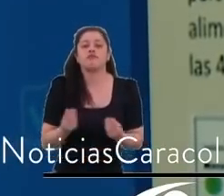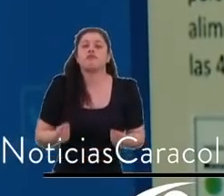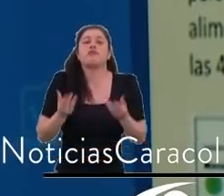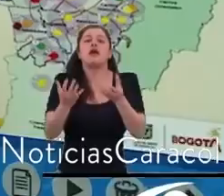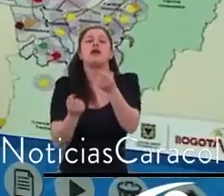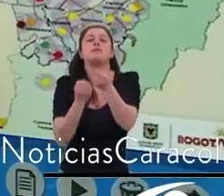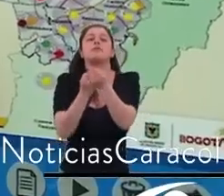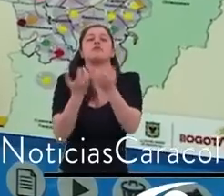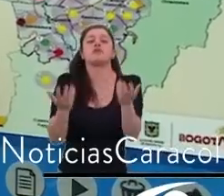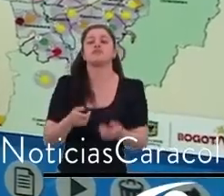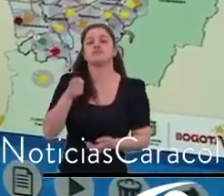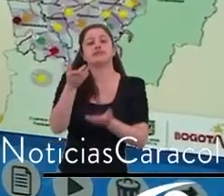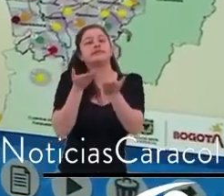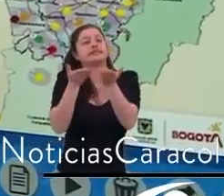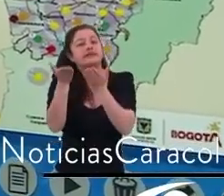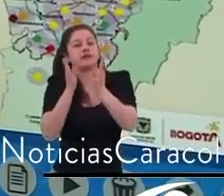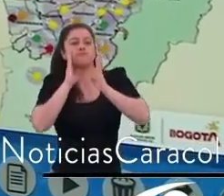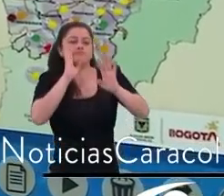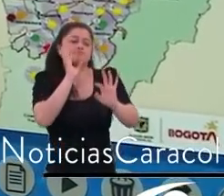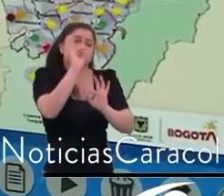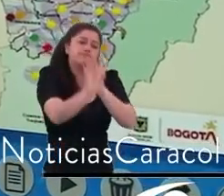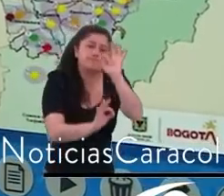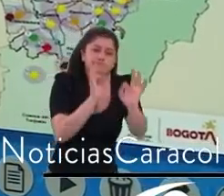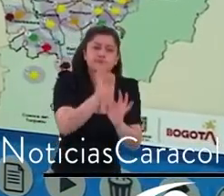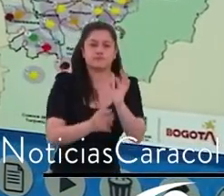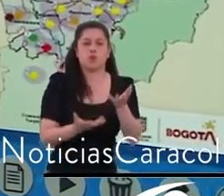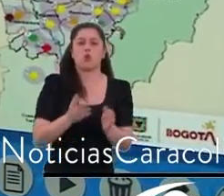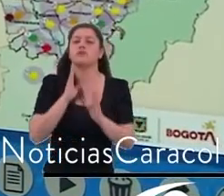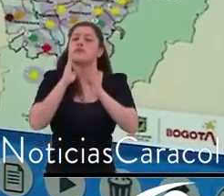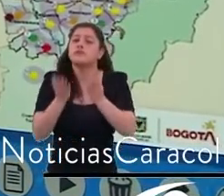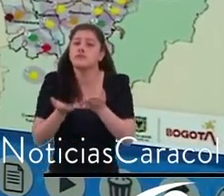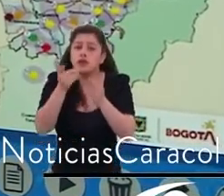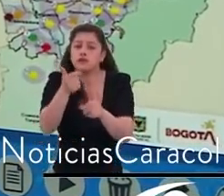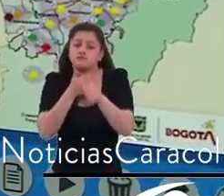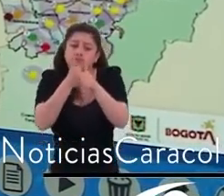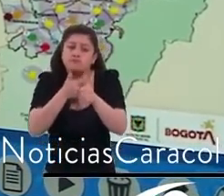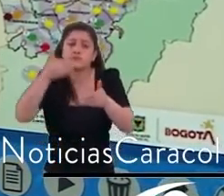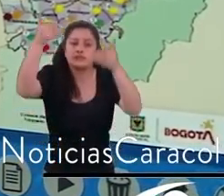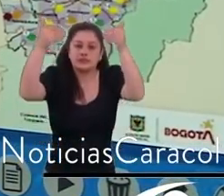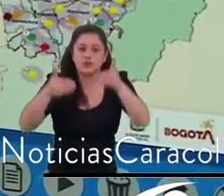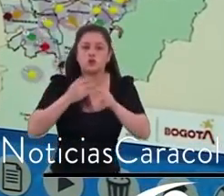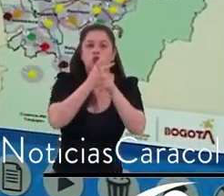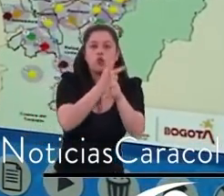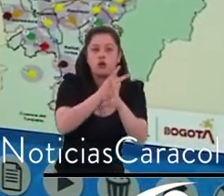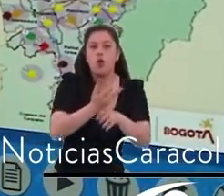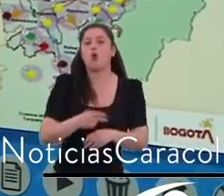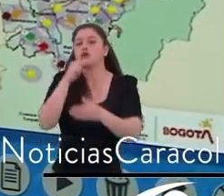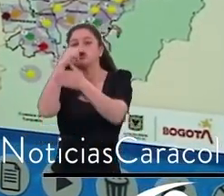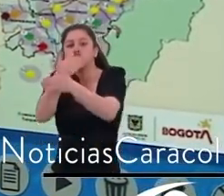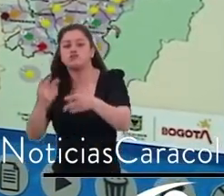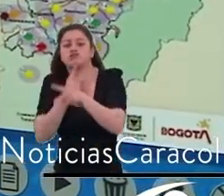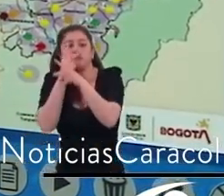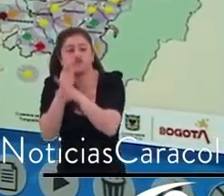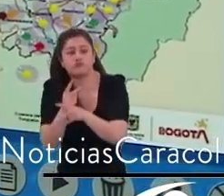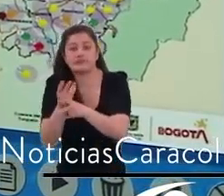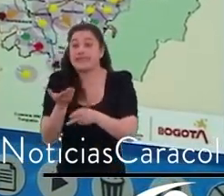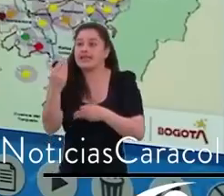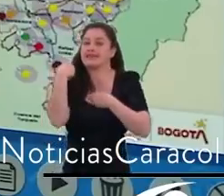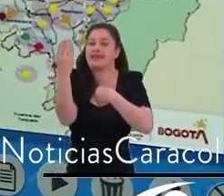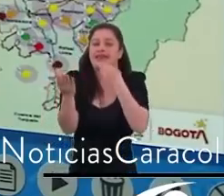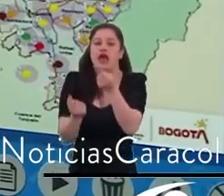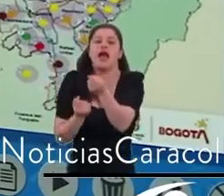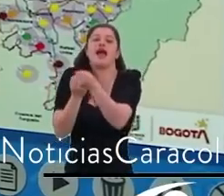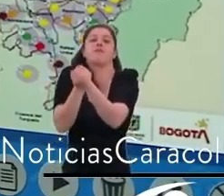que están en condición de discapacidad para que en esas manzanas del cuidado cuidemos a esas personas vulnerables de manera tal que las mujeres